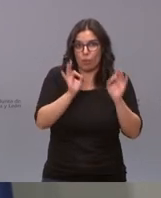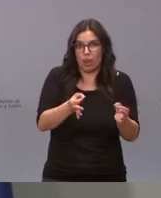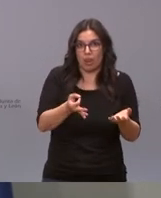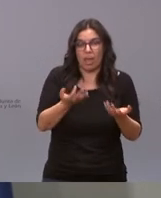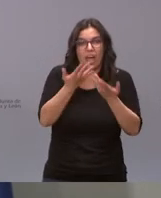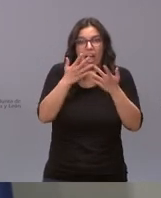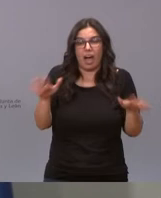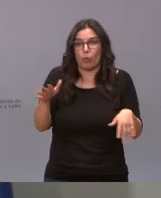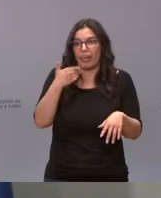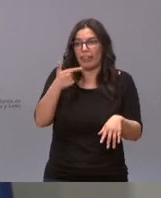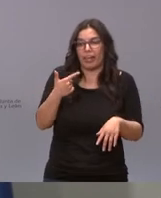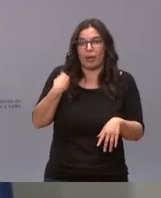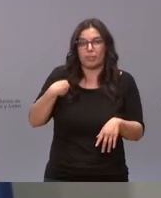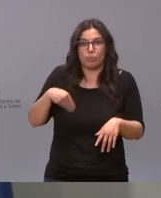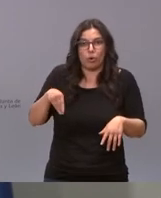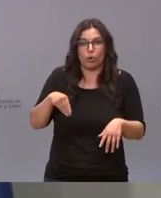Pablo Fernández o Goebbels